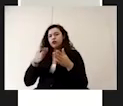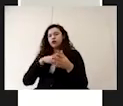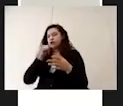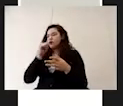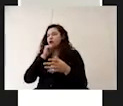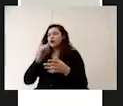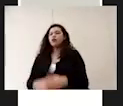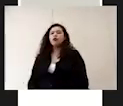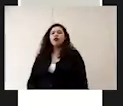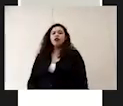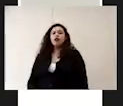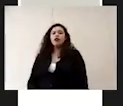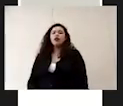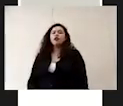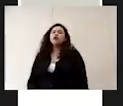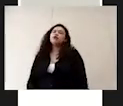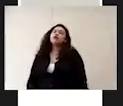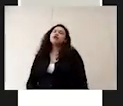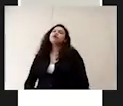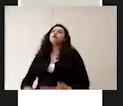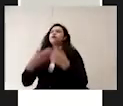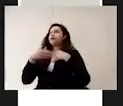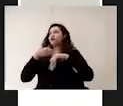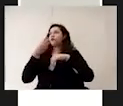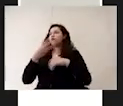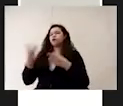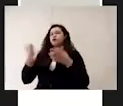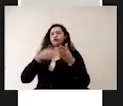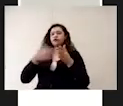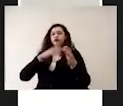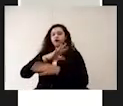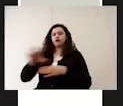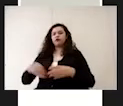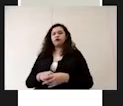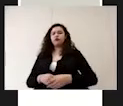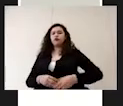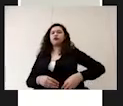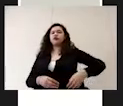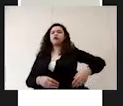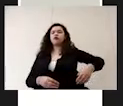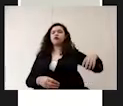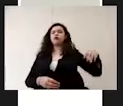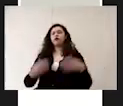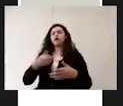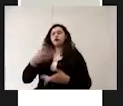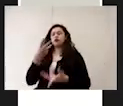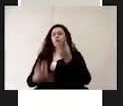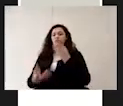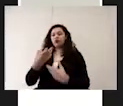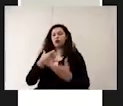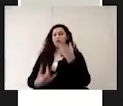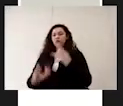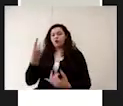El punto número tres es cocinar completamente que quiere decir que debemos hervir los alimentos líquidos como